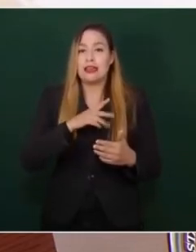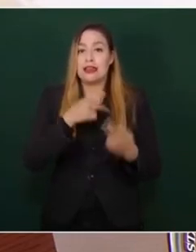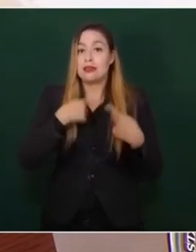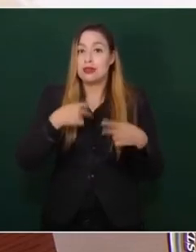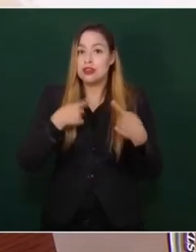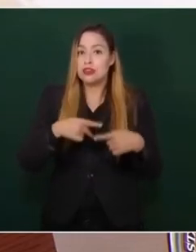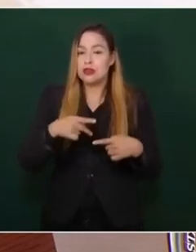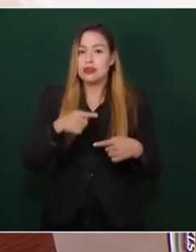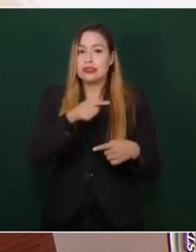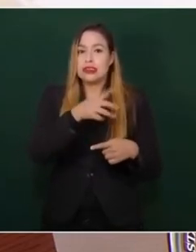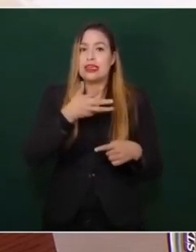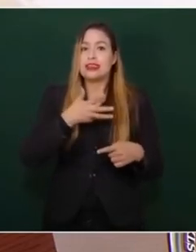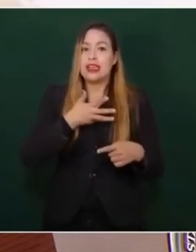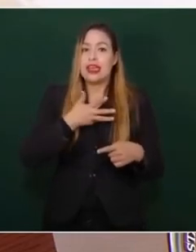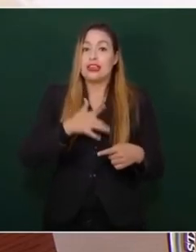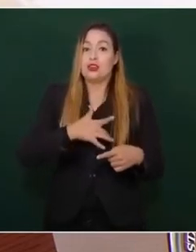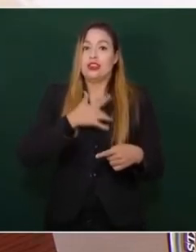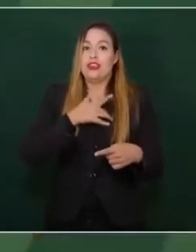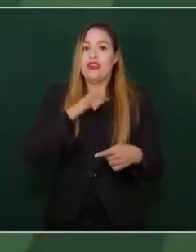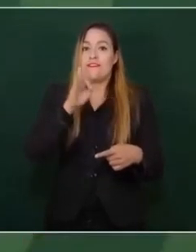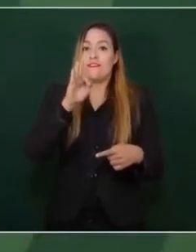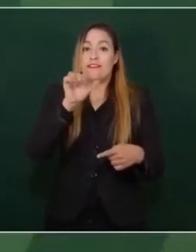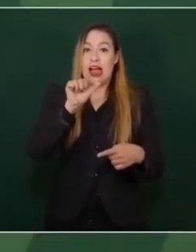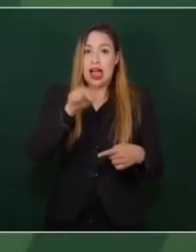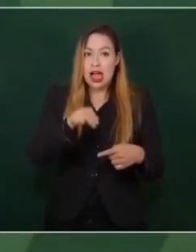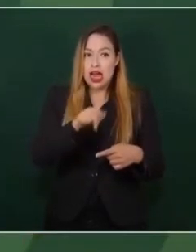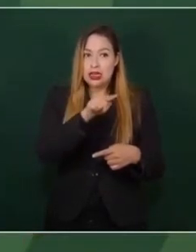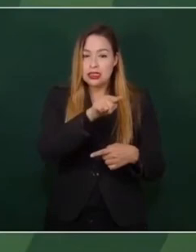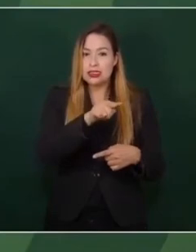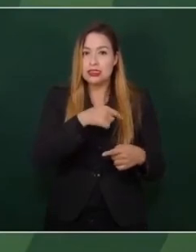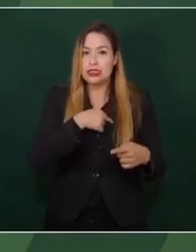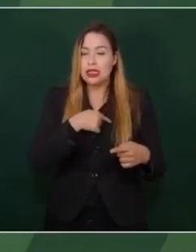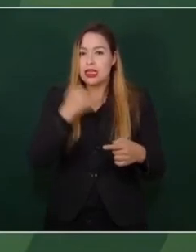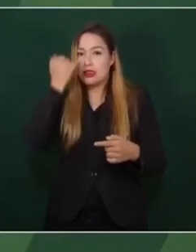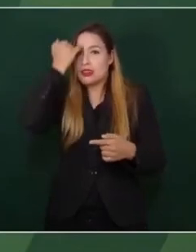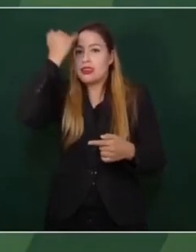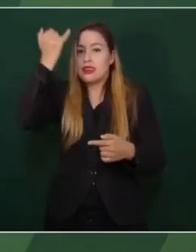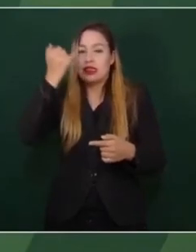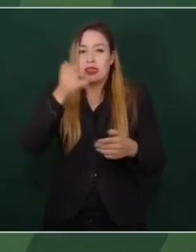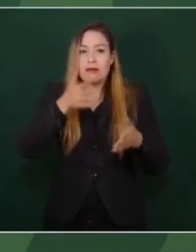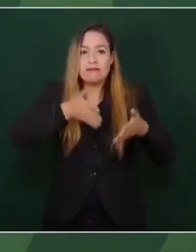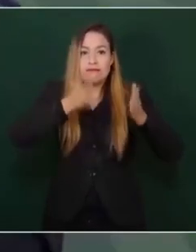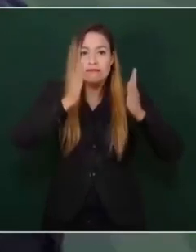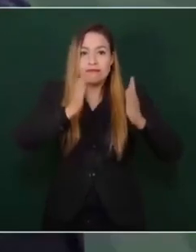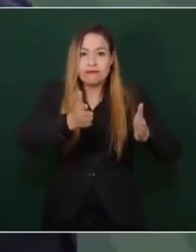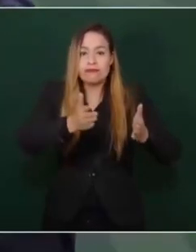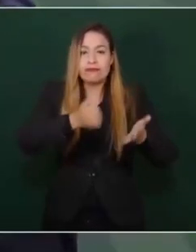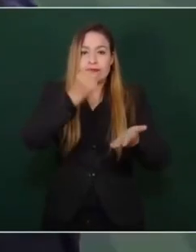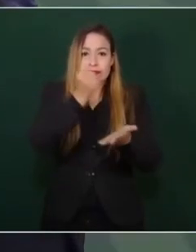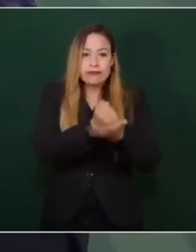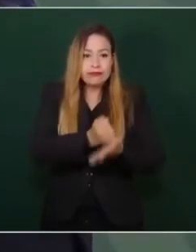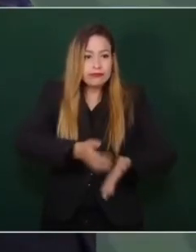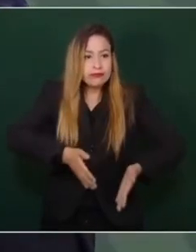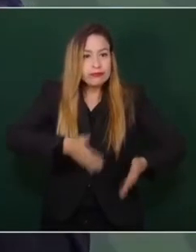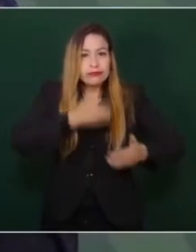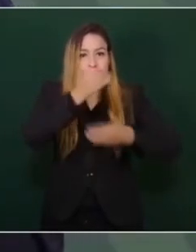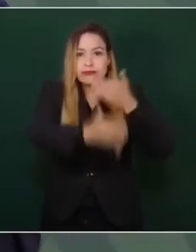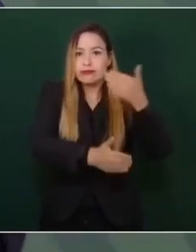fanatismo de izquierda, que se expresa